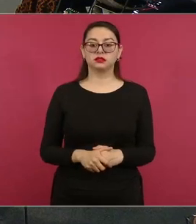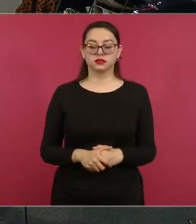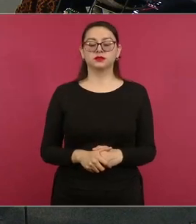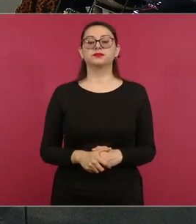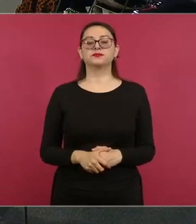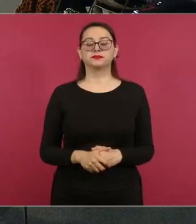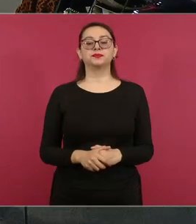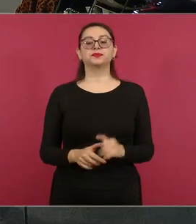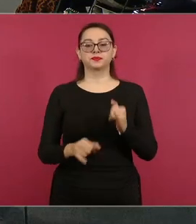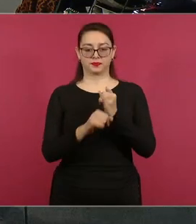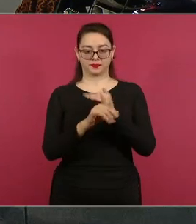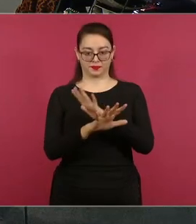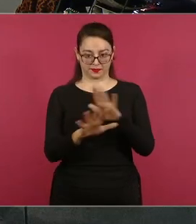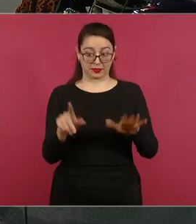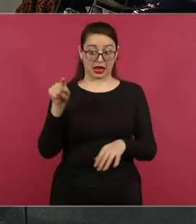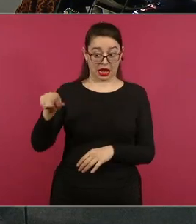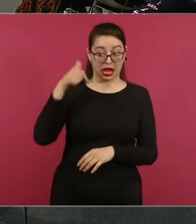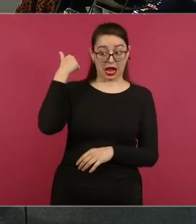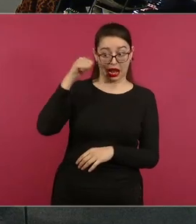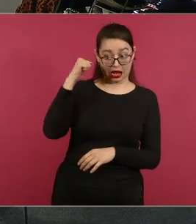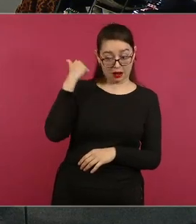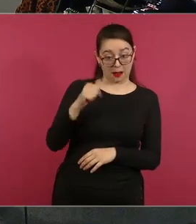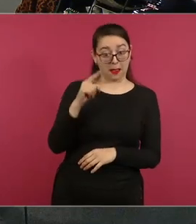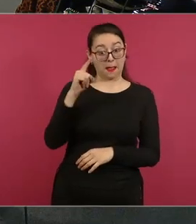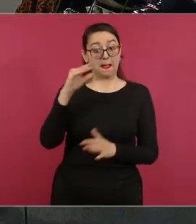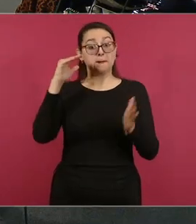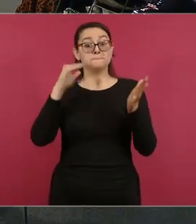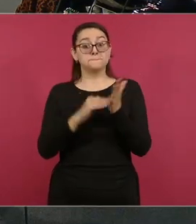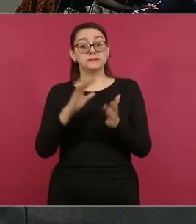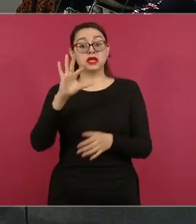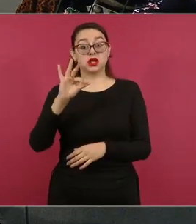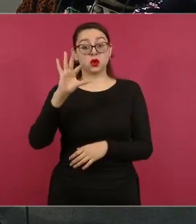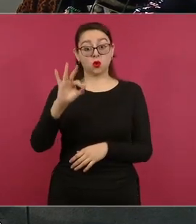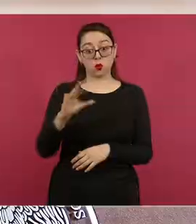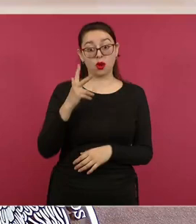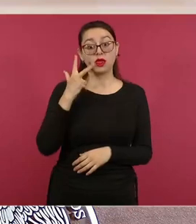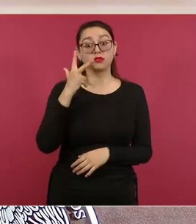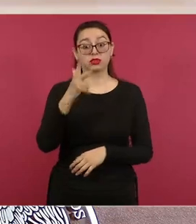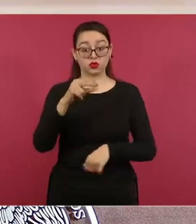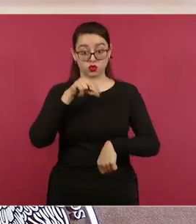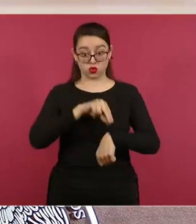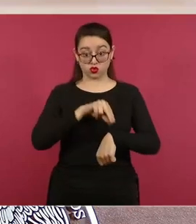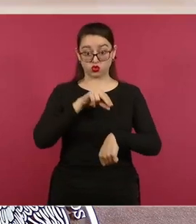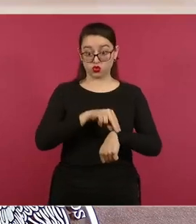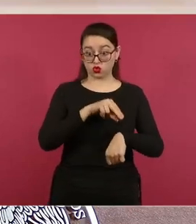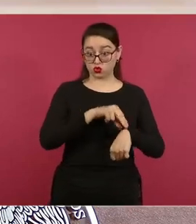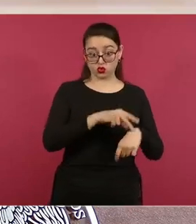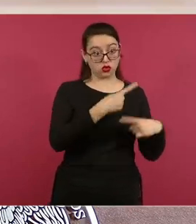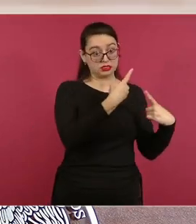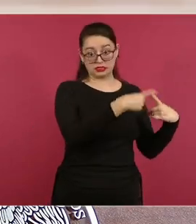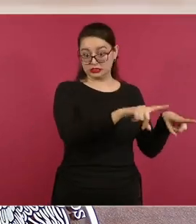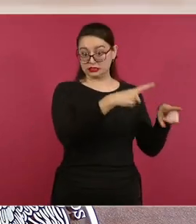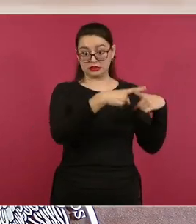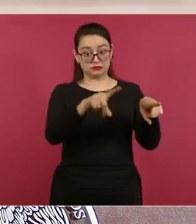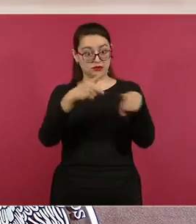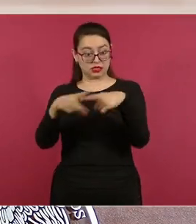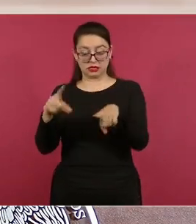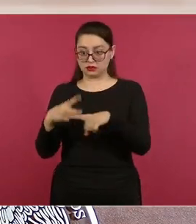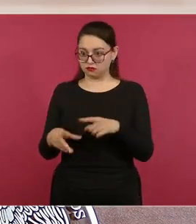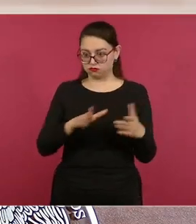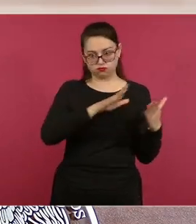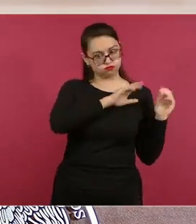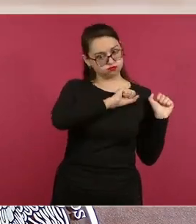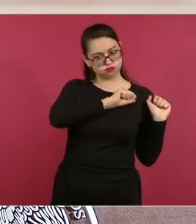el informe es el siguiente. Han llegado a Acapulco mil 48 profesionales de la salud de todas las instituciones federales,